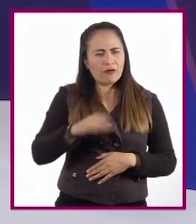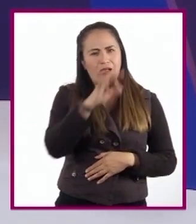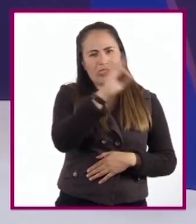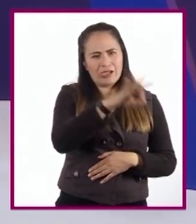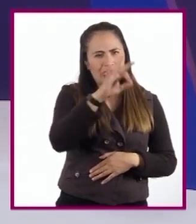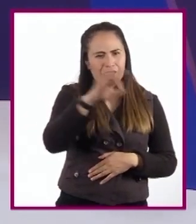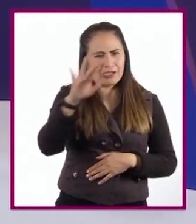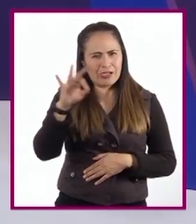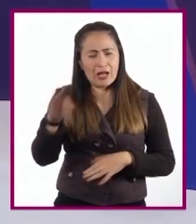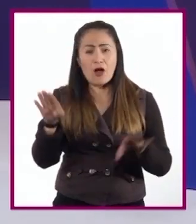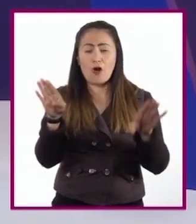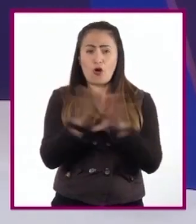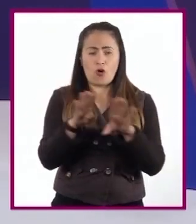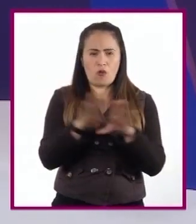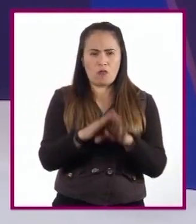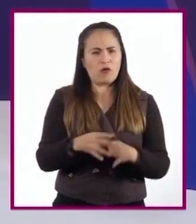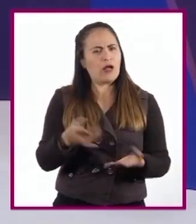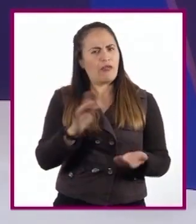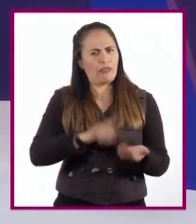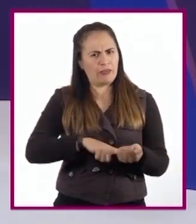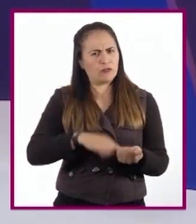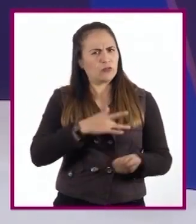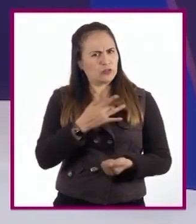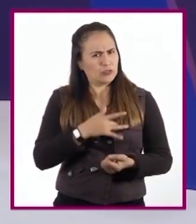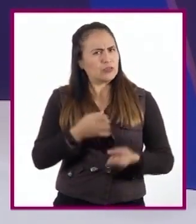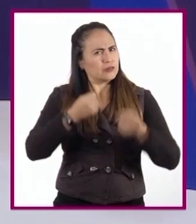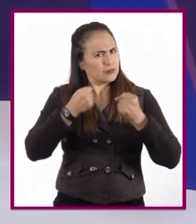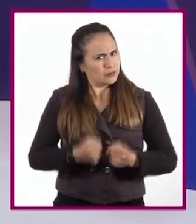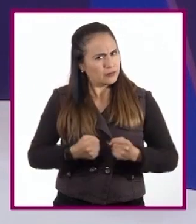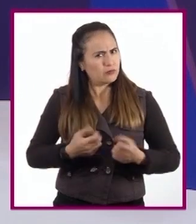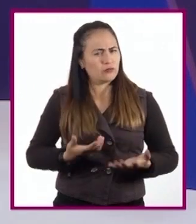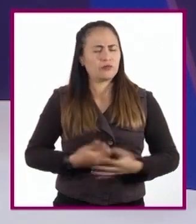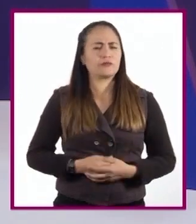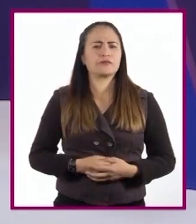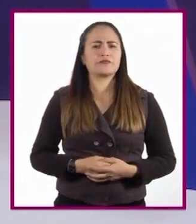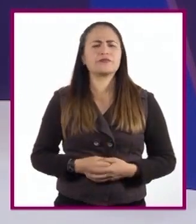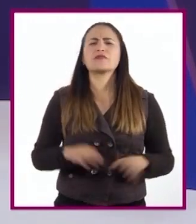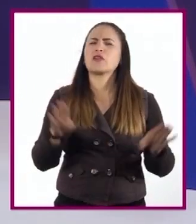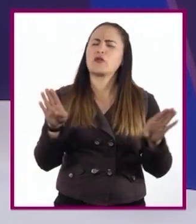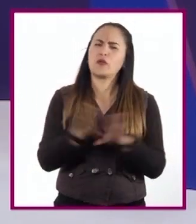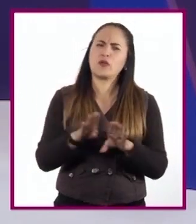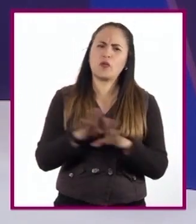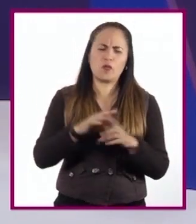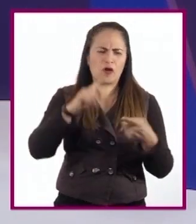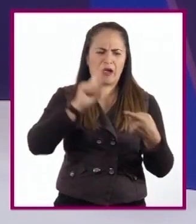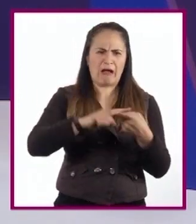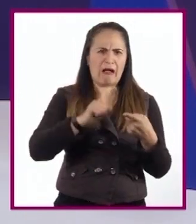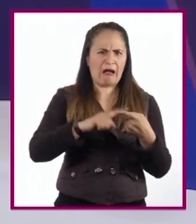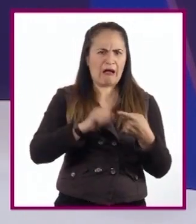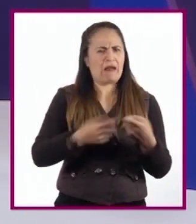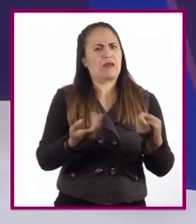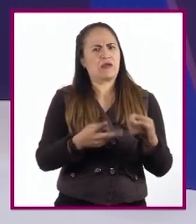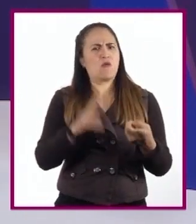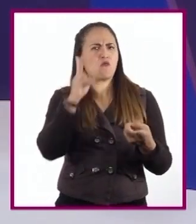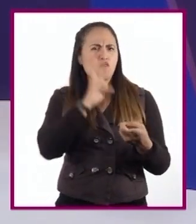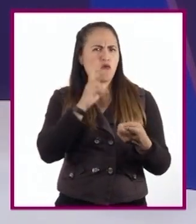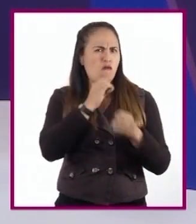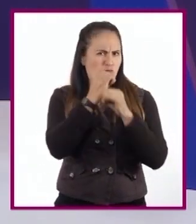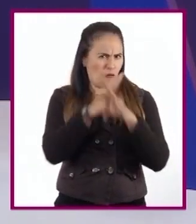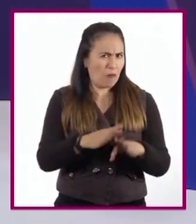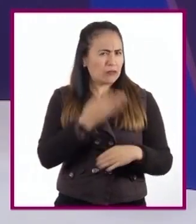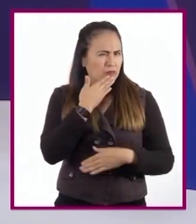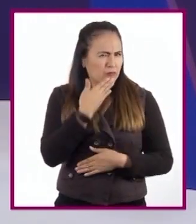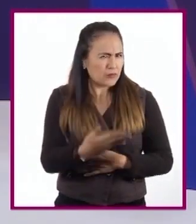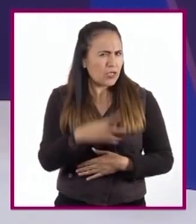que solo se logra con la solidez de los argumentos. ¿Y cómo podemos distinguir un argumento sólido, profesor? Estos